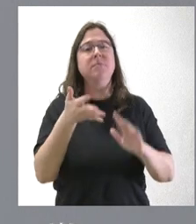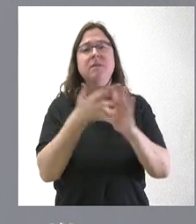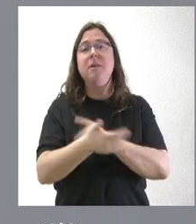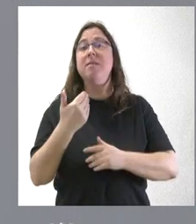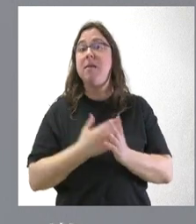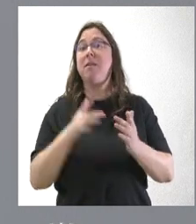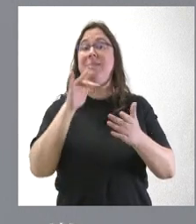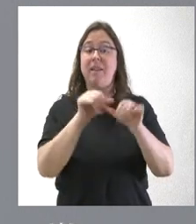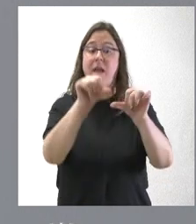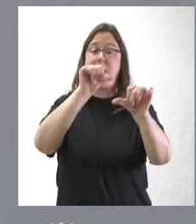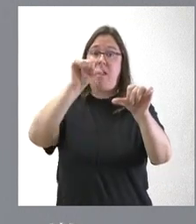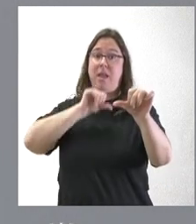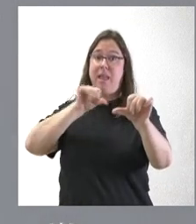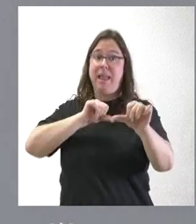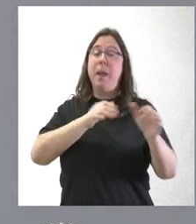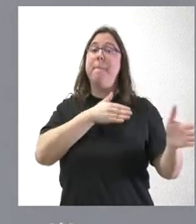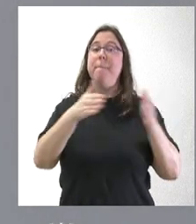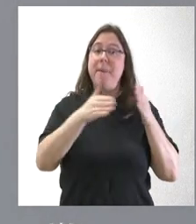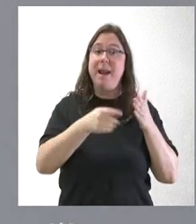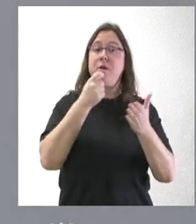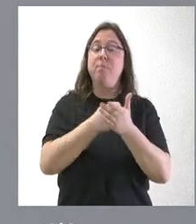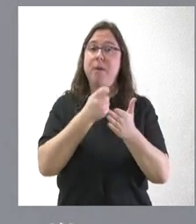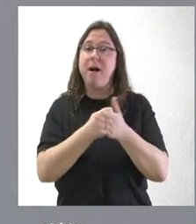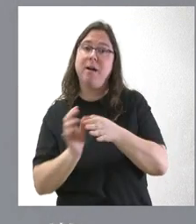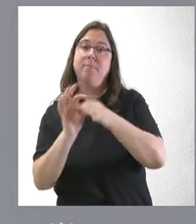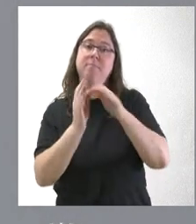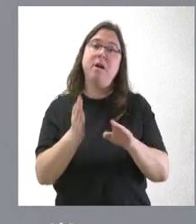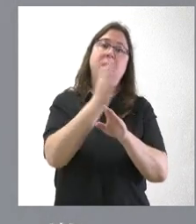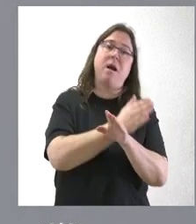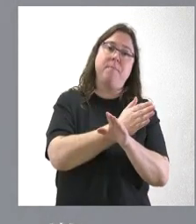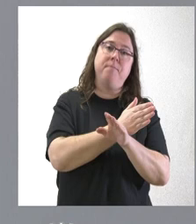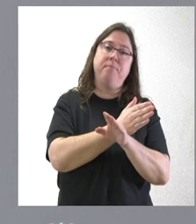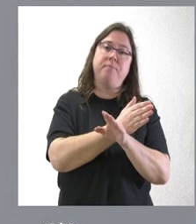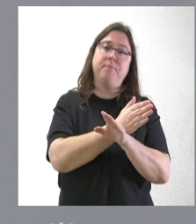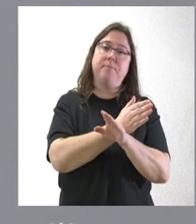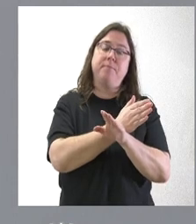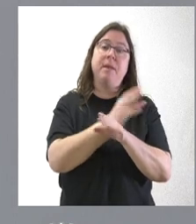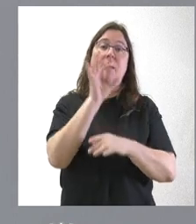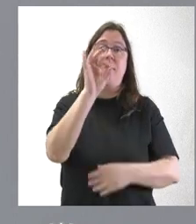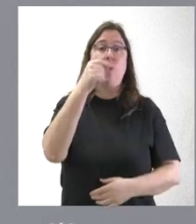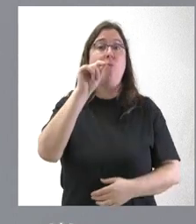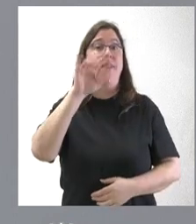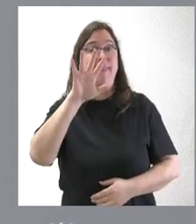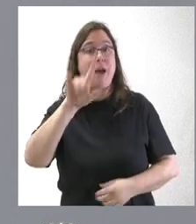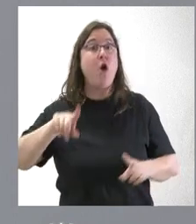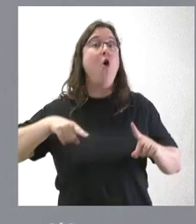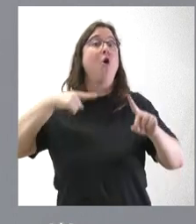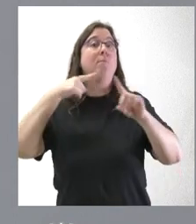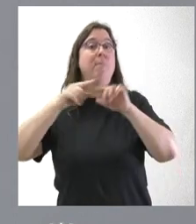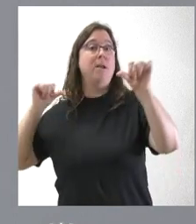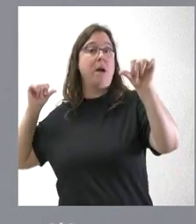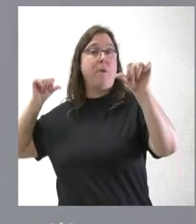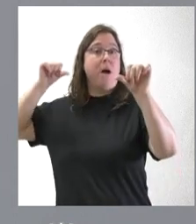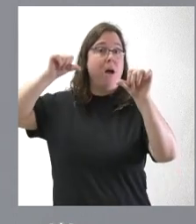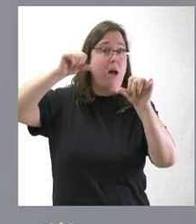a aplicar con efectos retroactivos, en marzo se cobrará la mensualidad correspondiente a ya ese 0,5%, más todo lo retroactivo desde